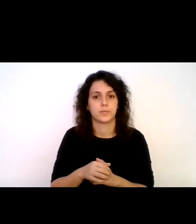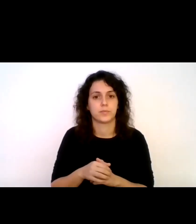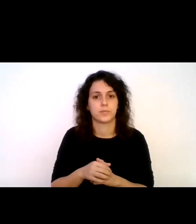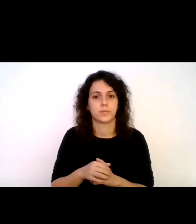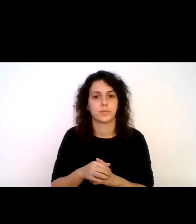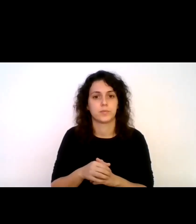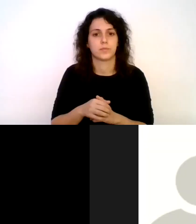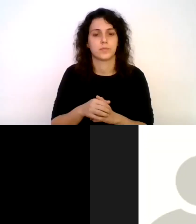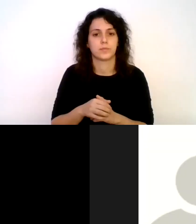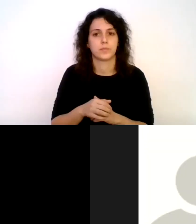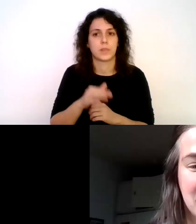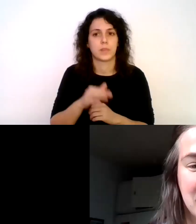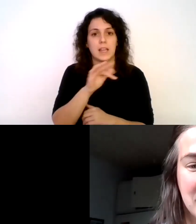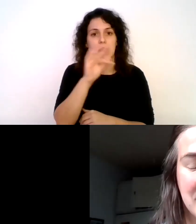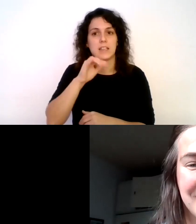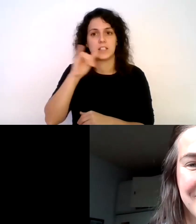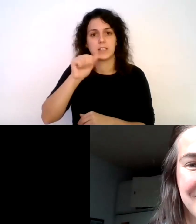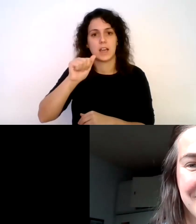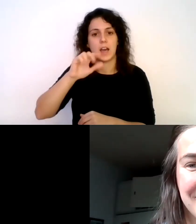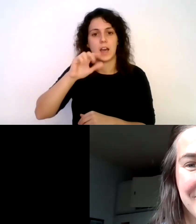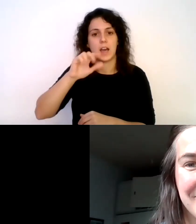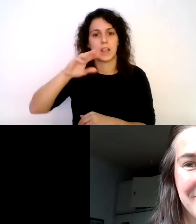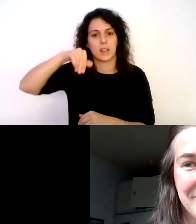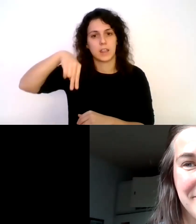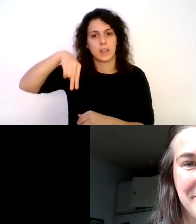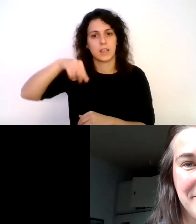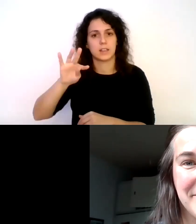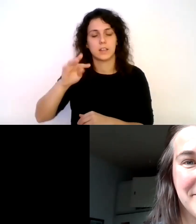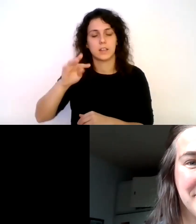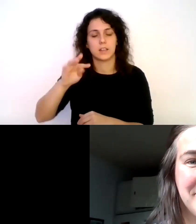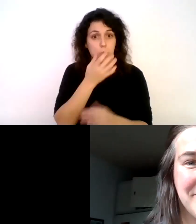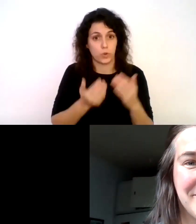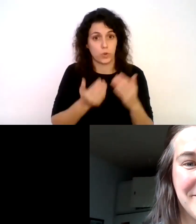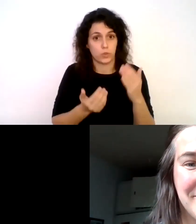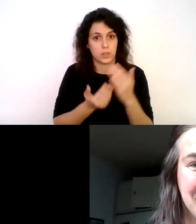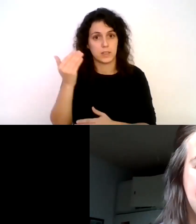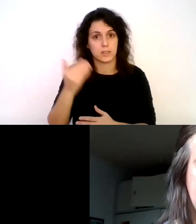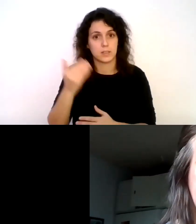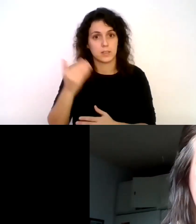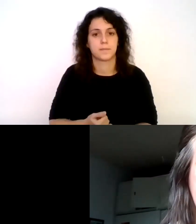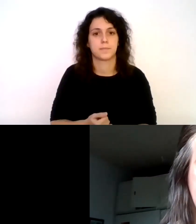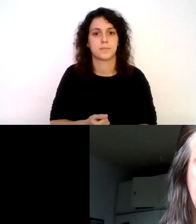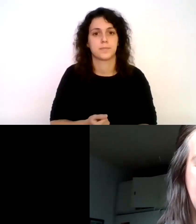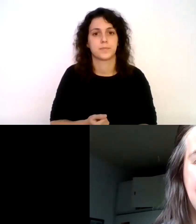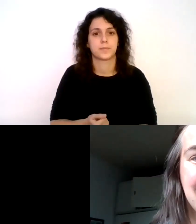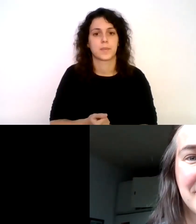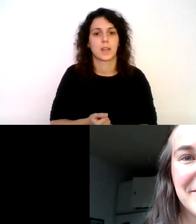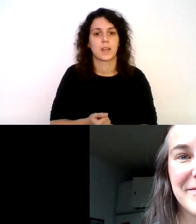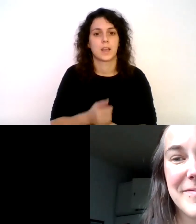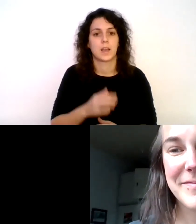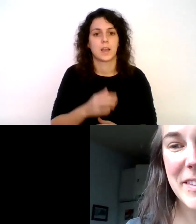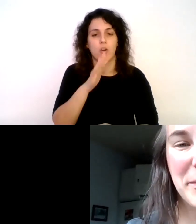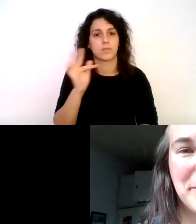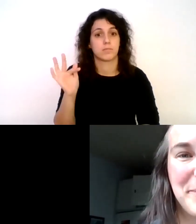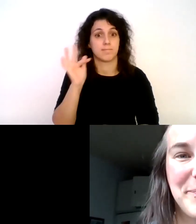con Jacint hola buenos días Jacint voy a dejaros con